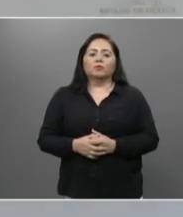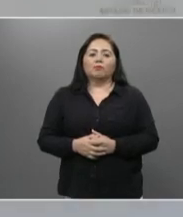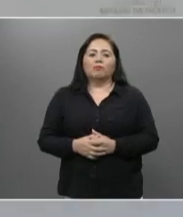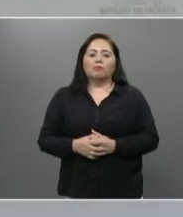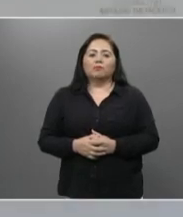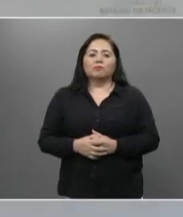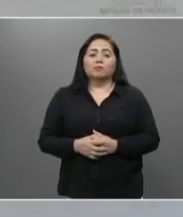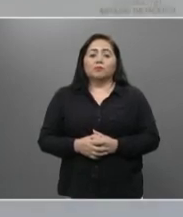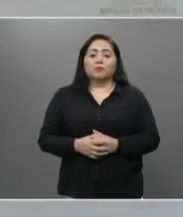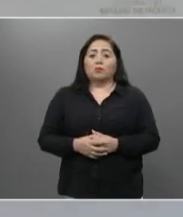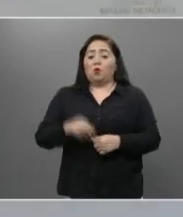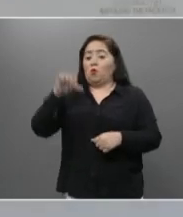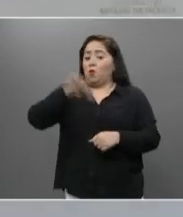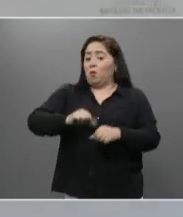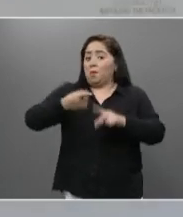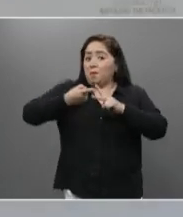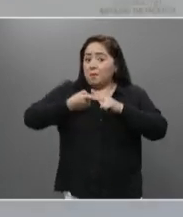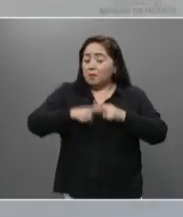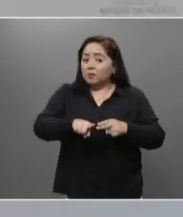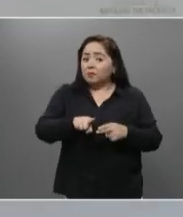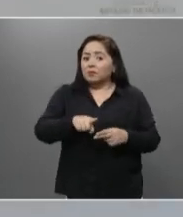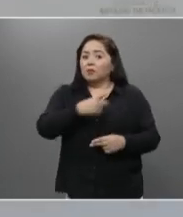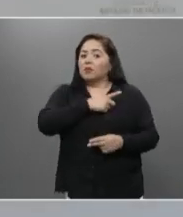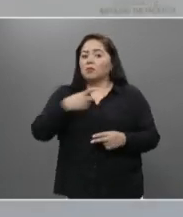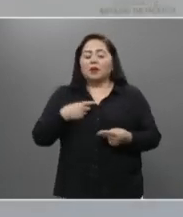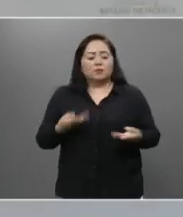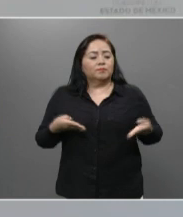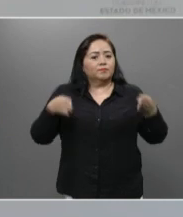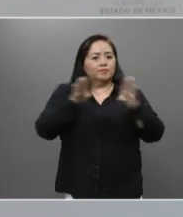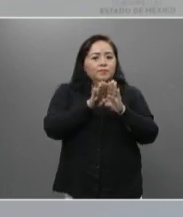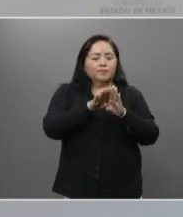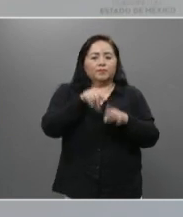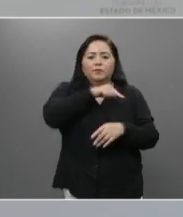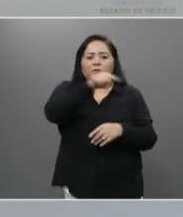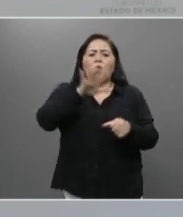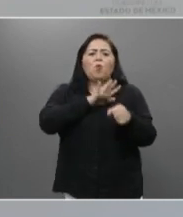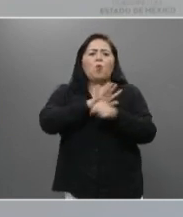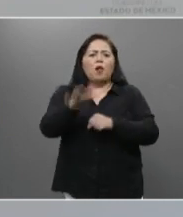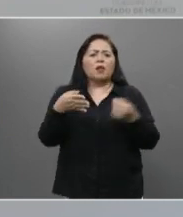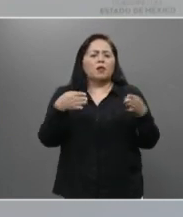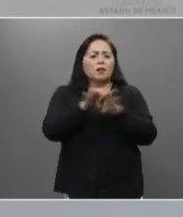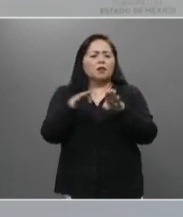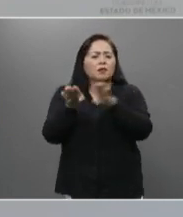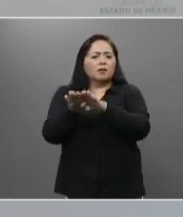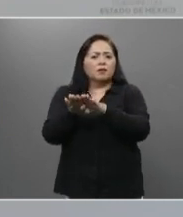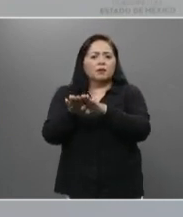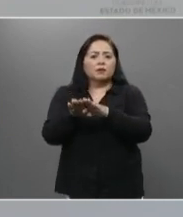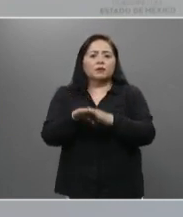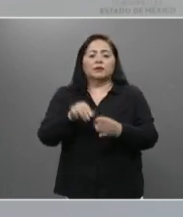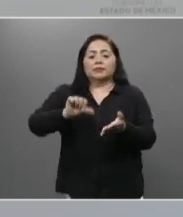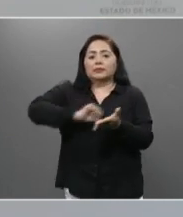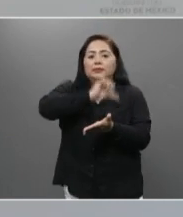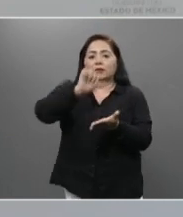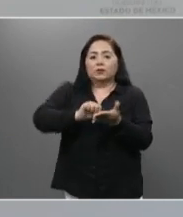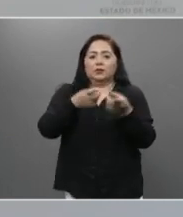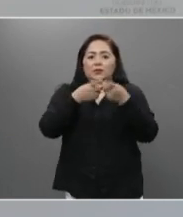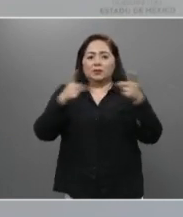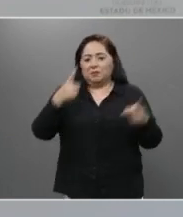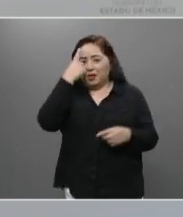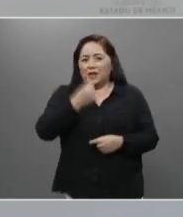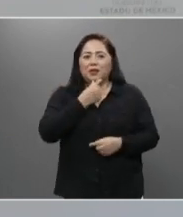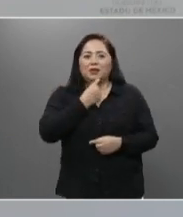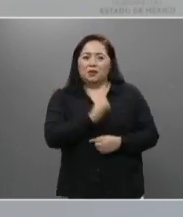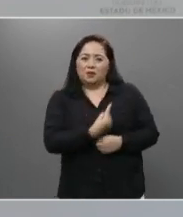A partir de hoy, deberán cerrar los siguientes establecimientos. Centros de desarrollo